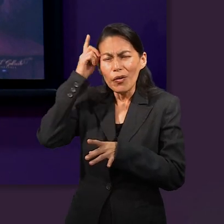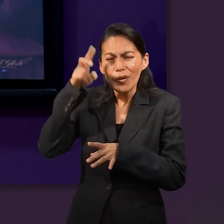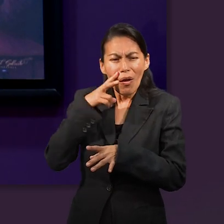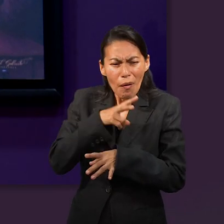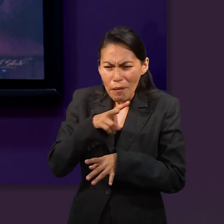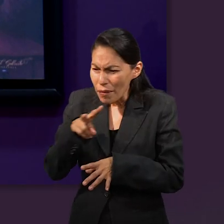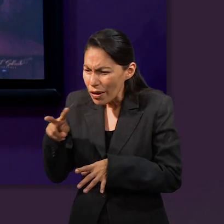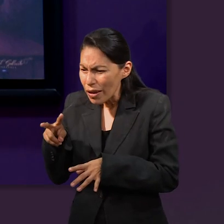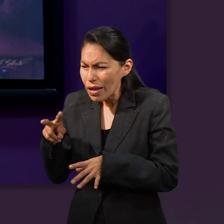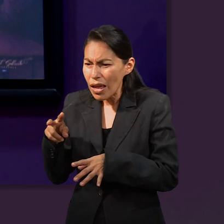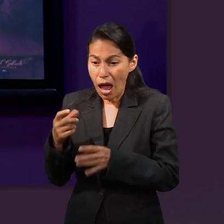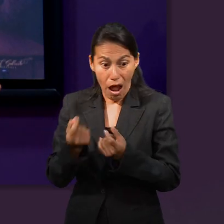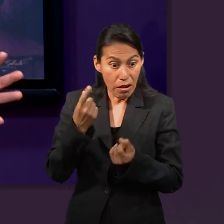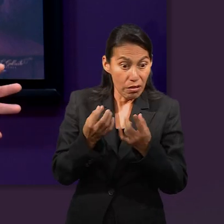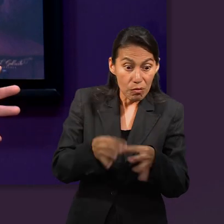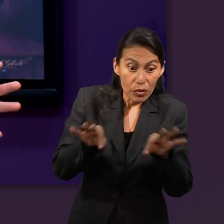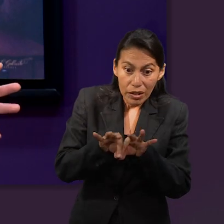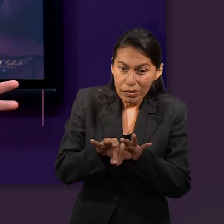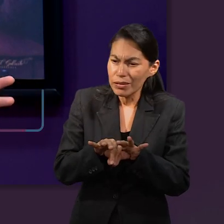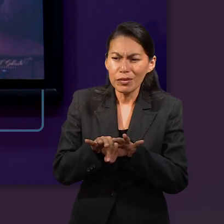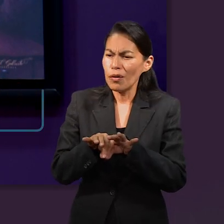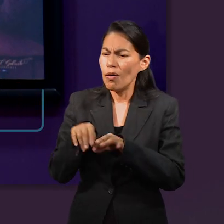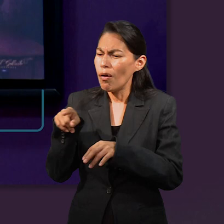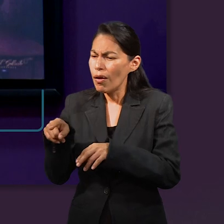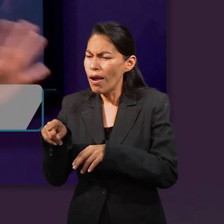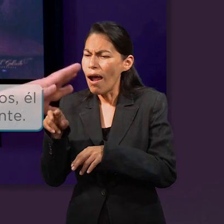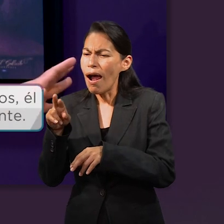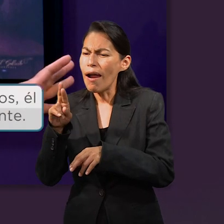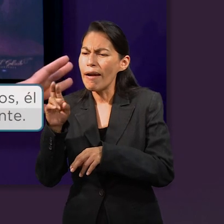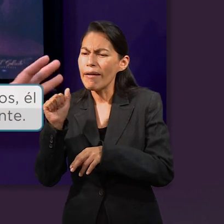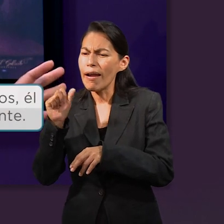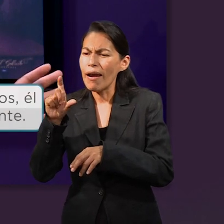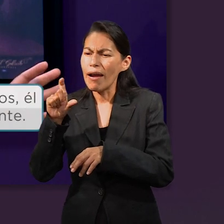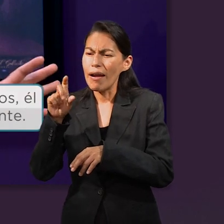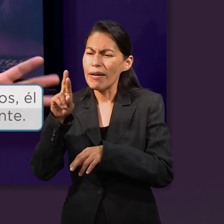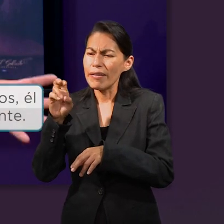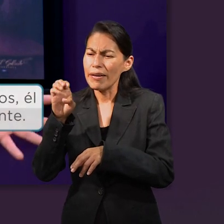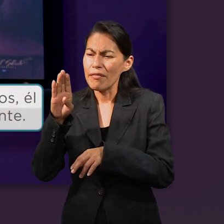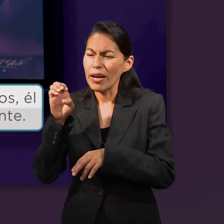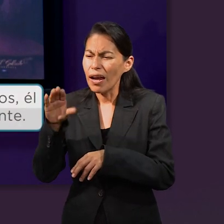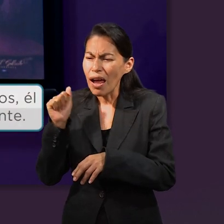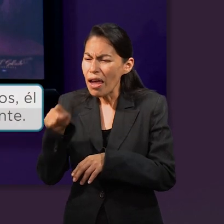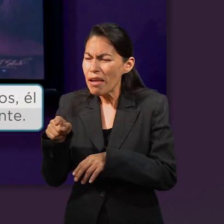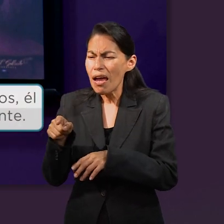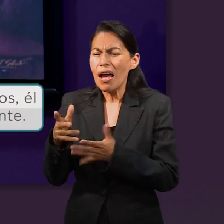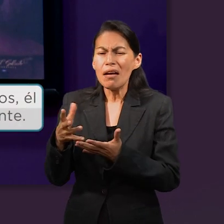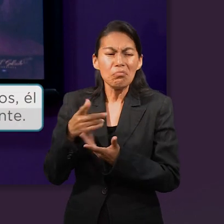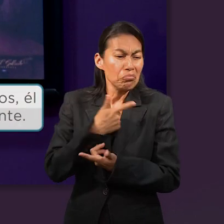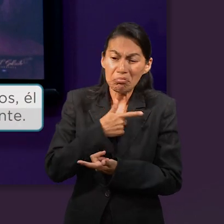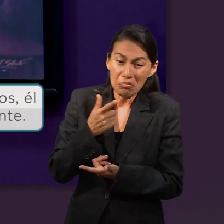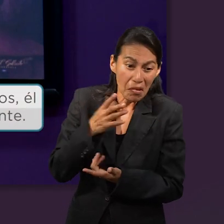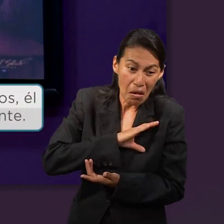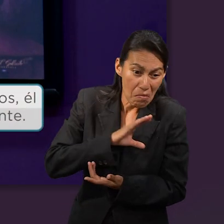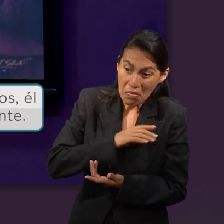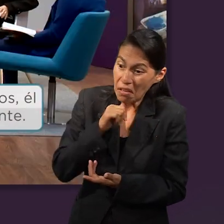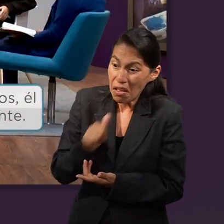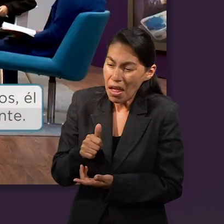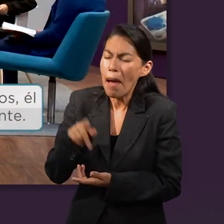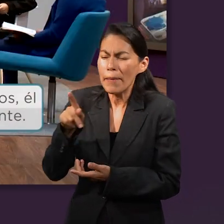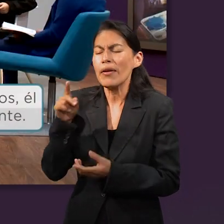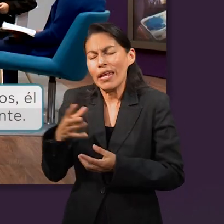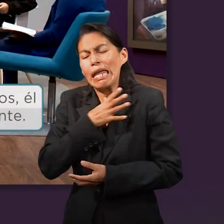Y me revela que aquí no hay protagonistas para Dios. Todos somos importantes y valiosos. Y